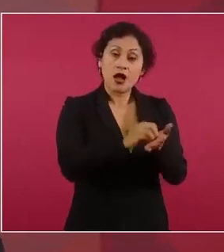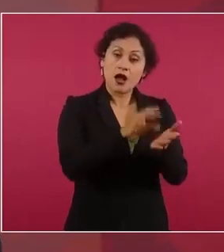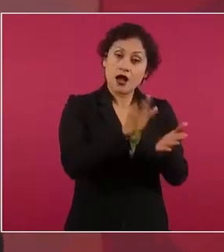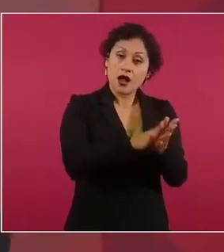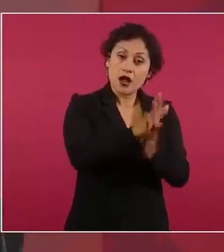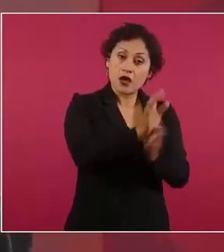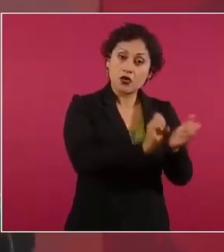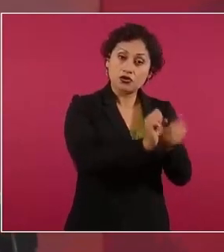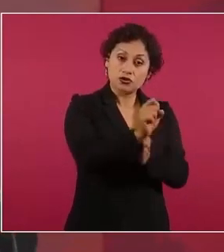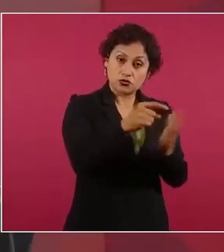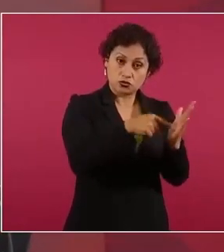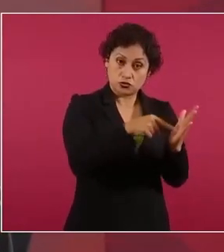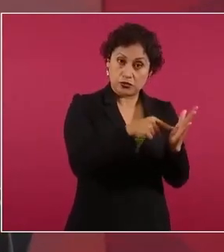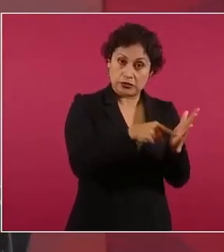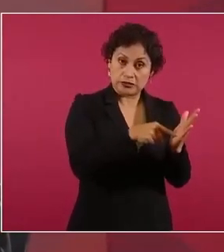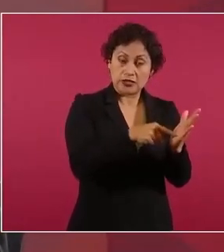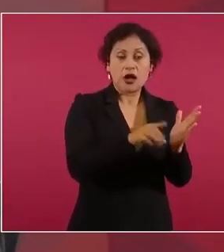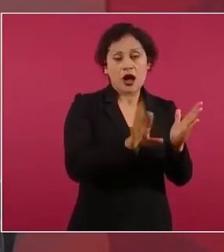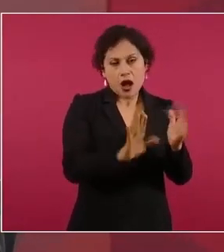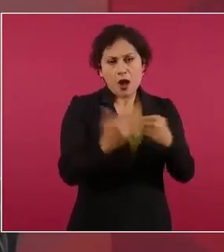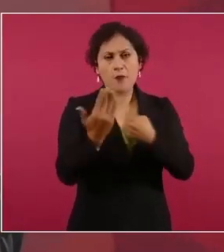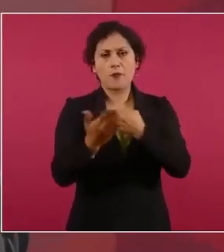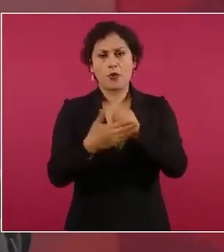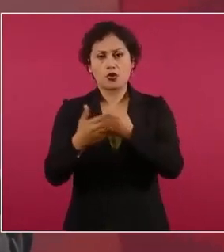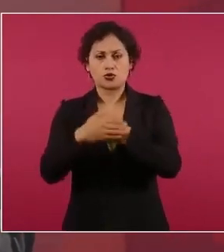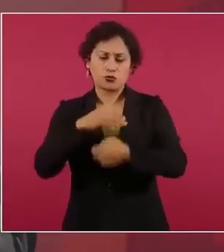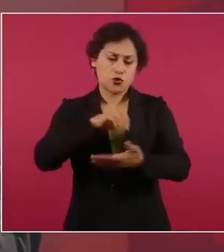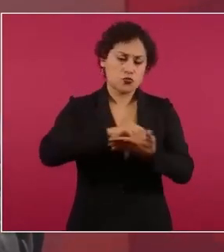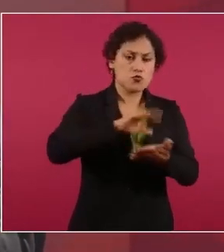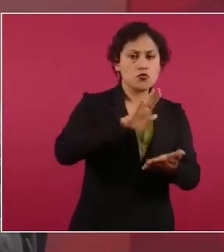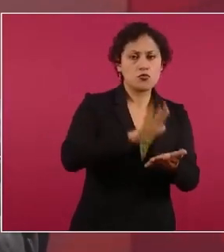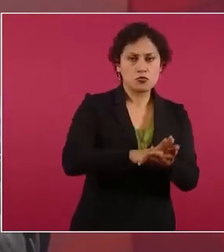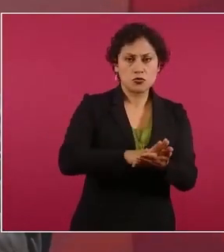Constitución porque pasa esta